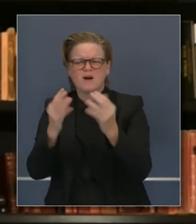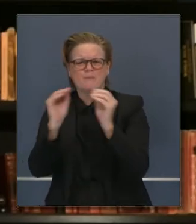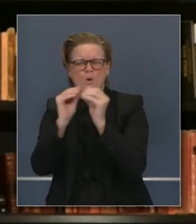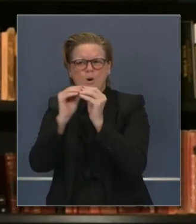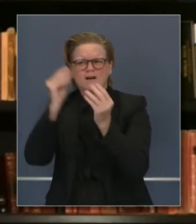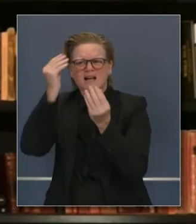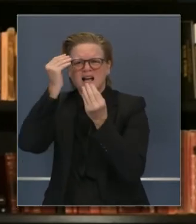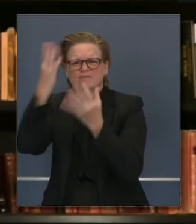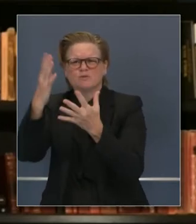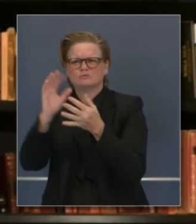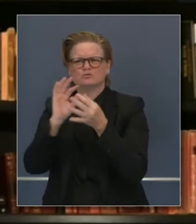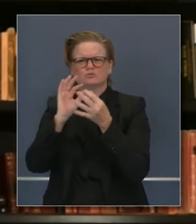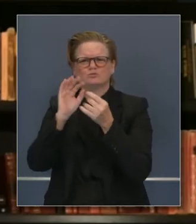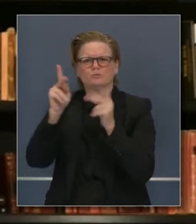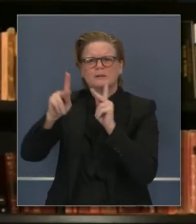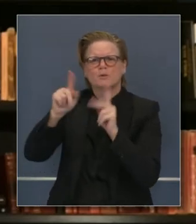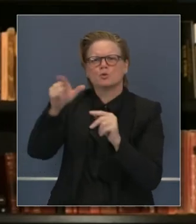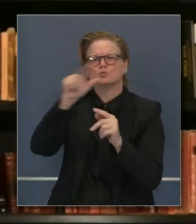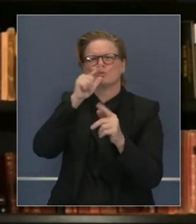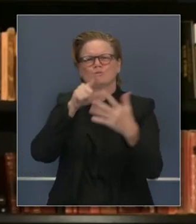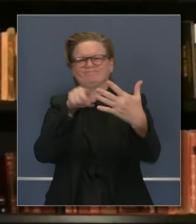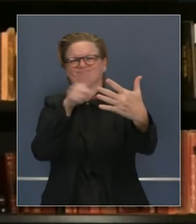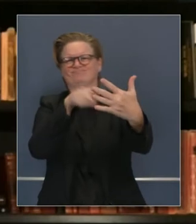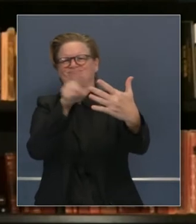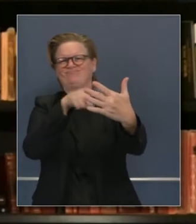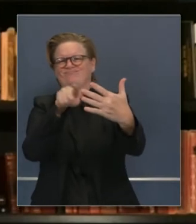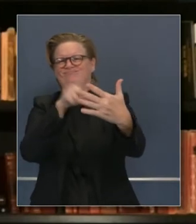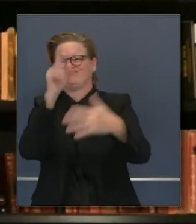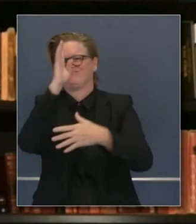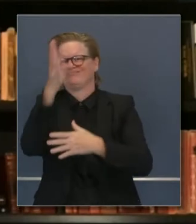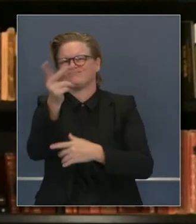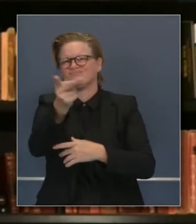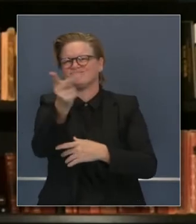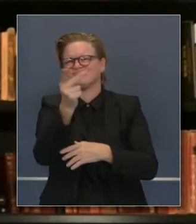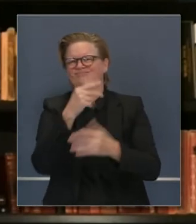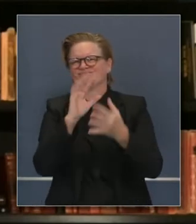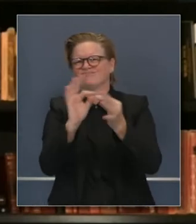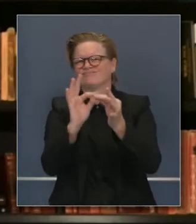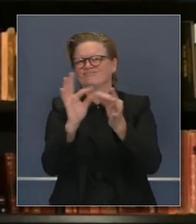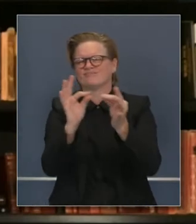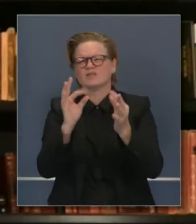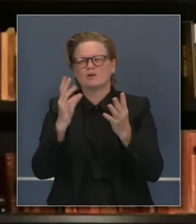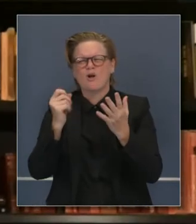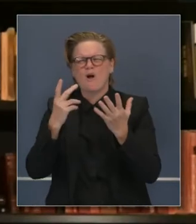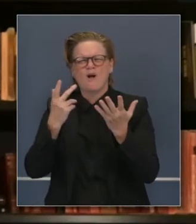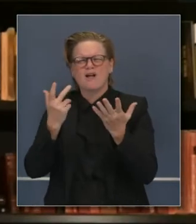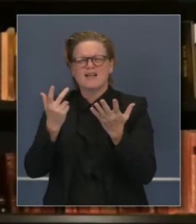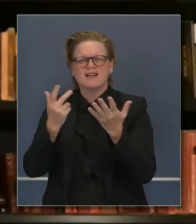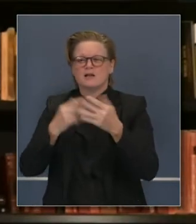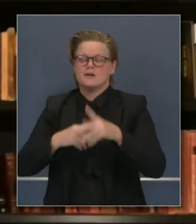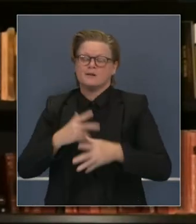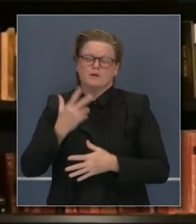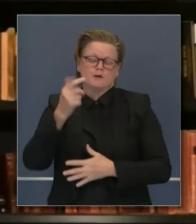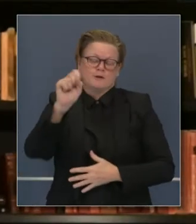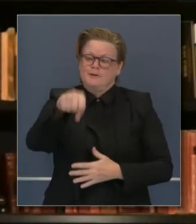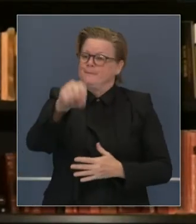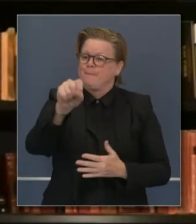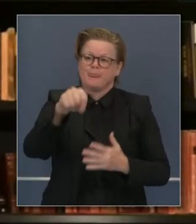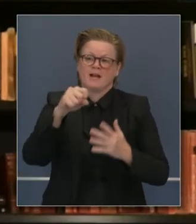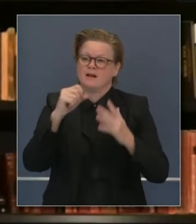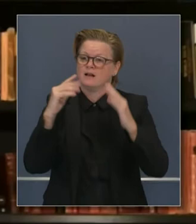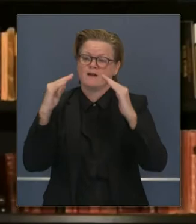y contestar estas críticas que las personas, por qué algunos sectores se cierran y otros se abren? Es una muy buena pregunta y la